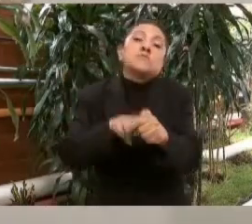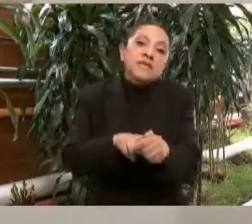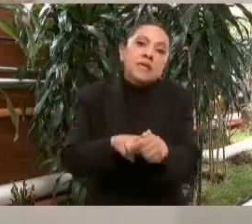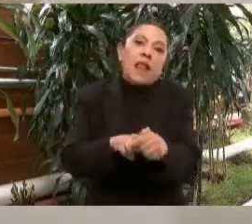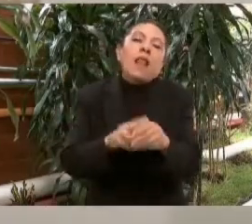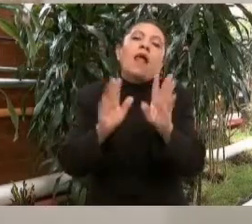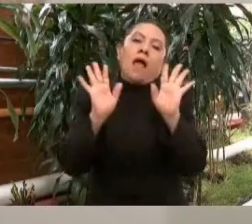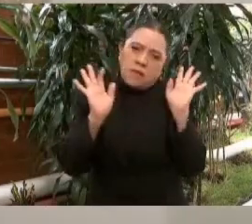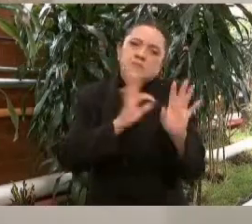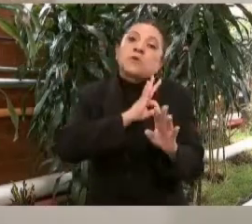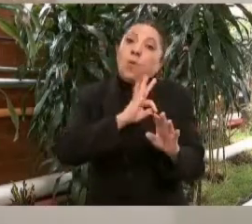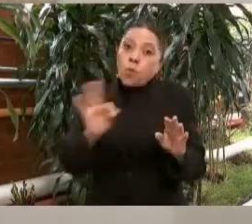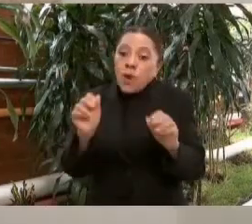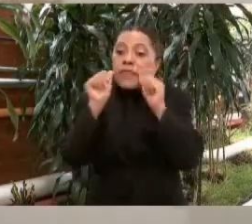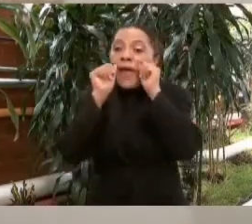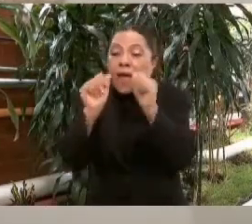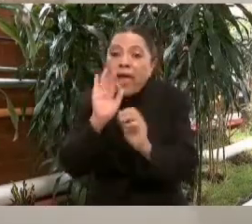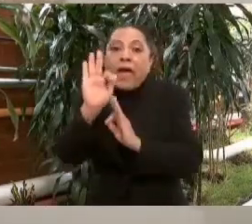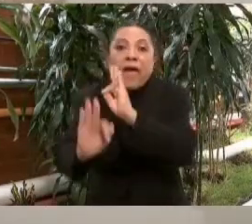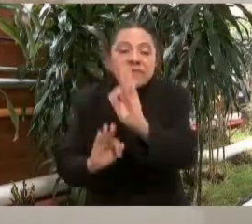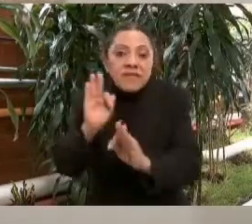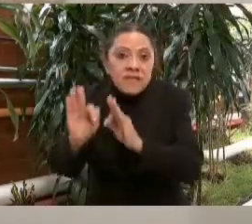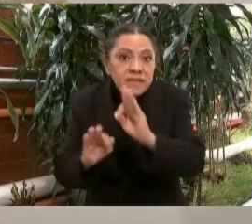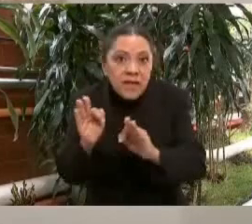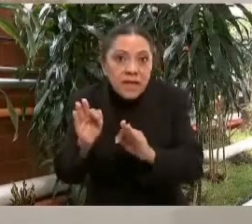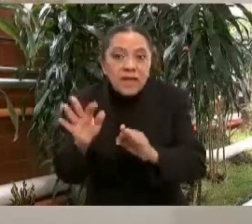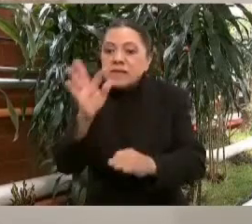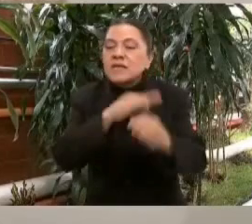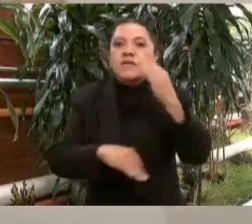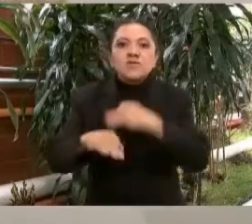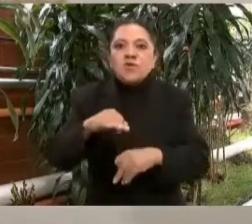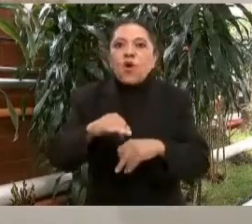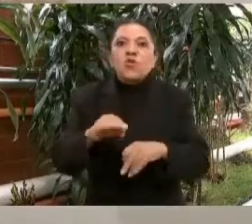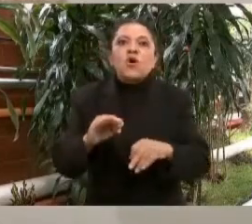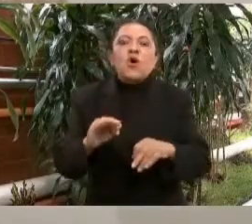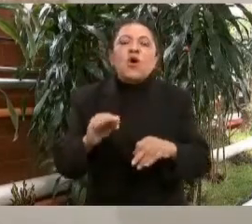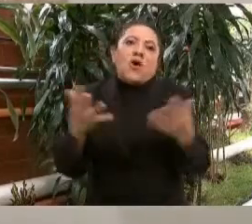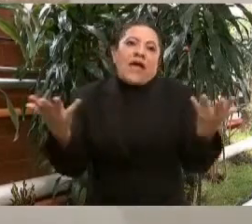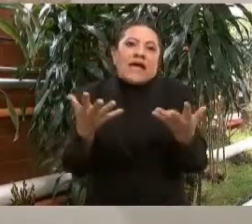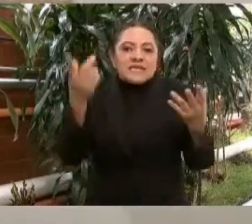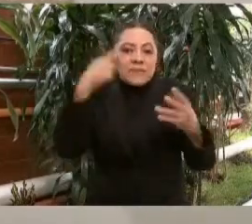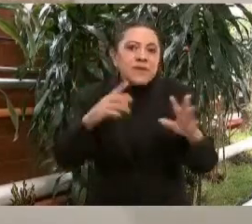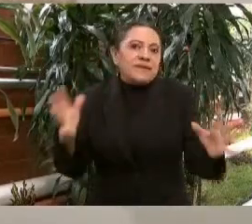se les pueda atender y que se haga todo por salvar vidas.